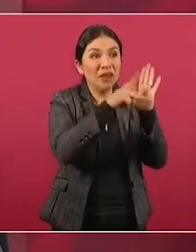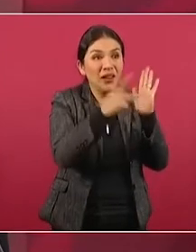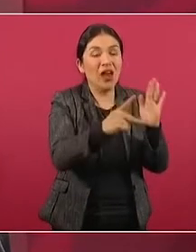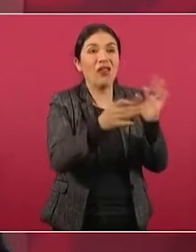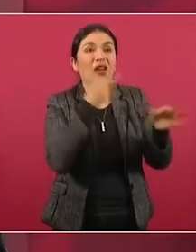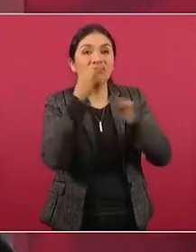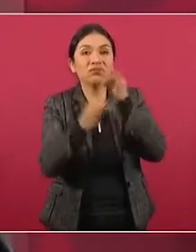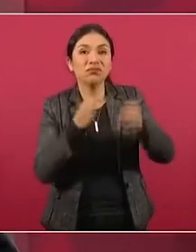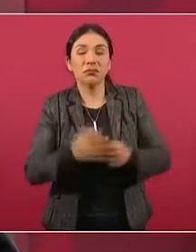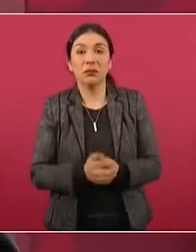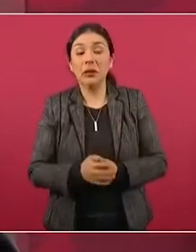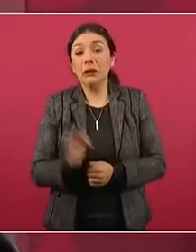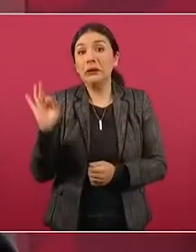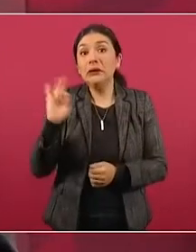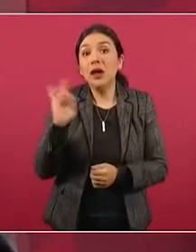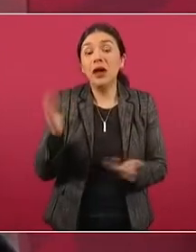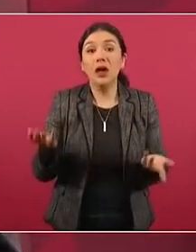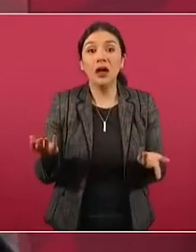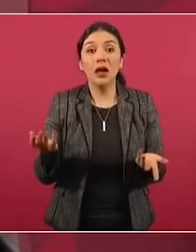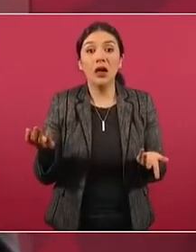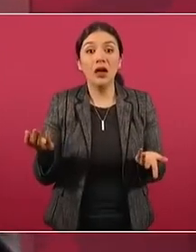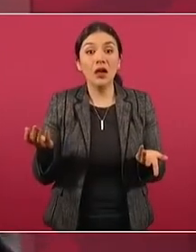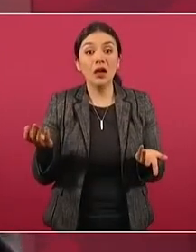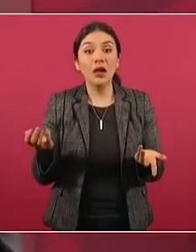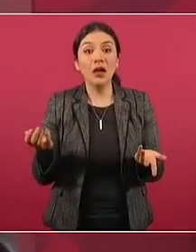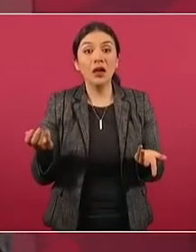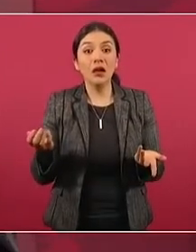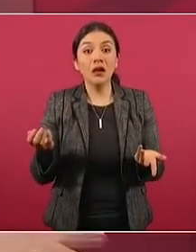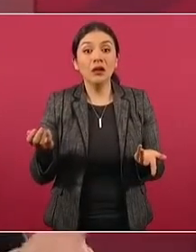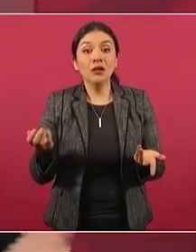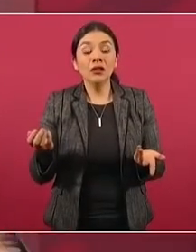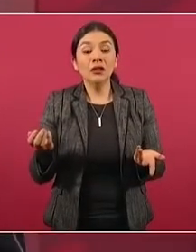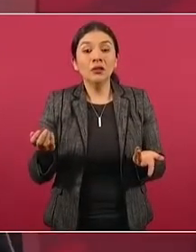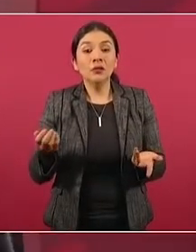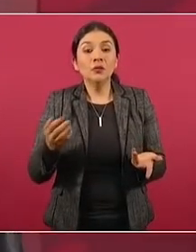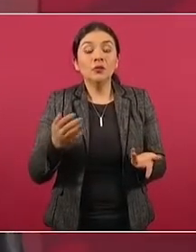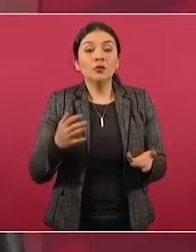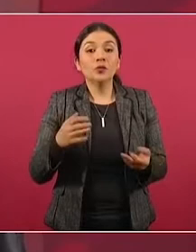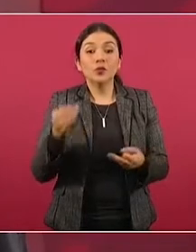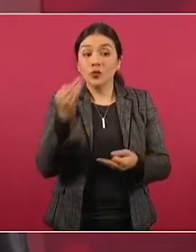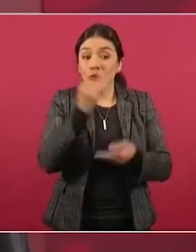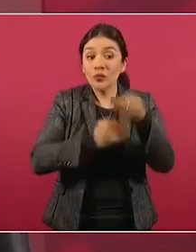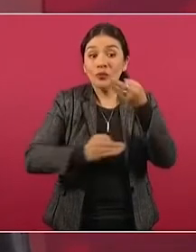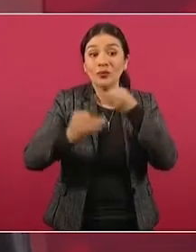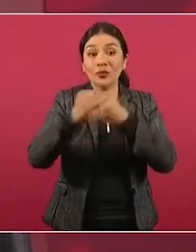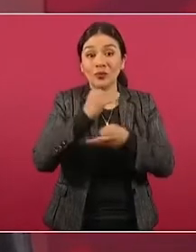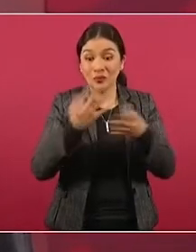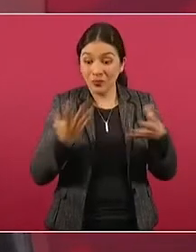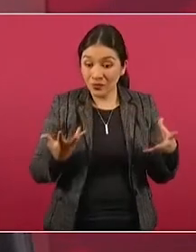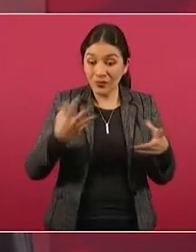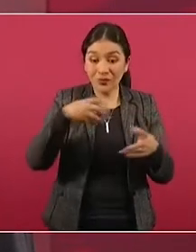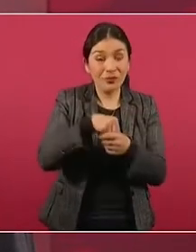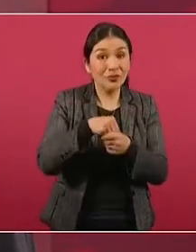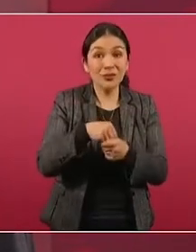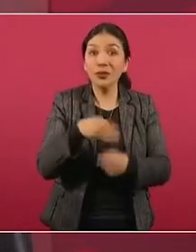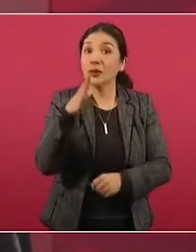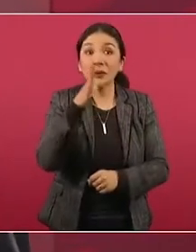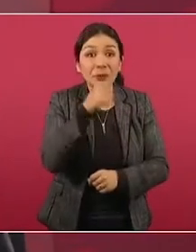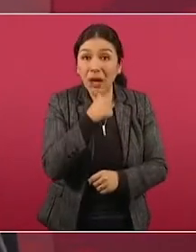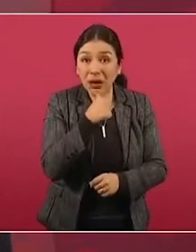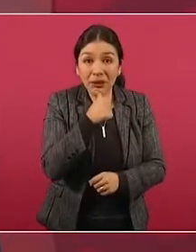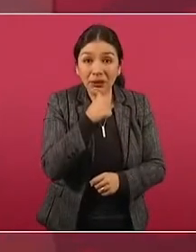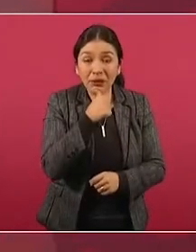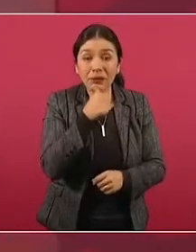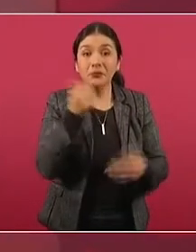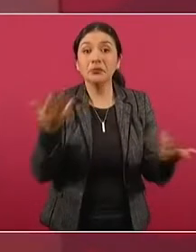Si no hay pluralidad, si